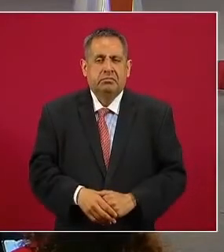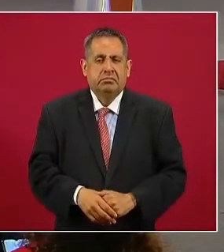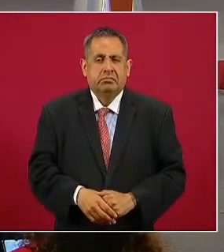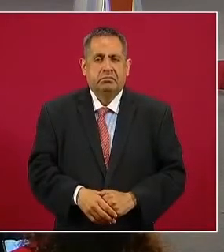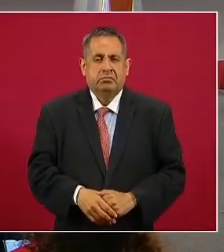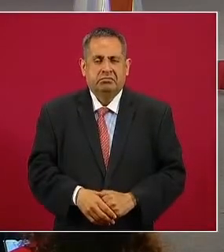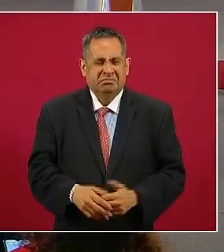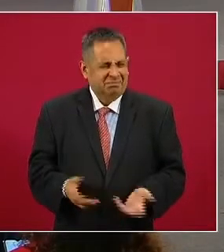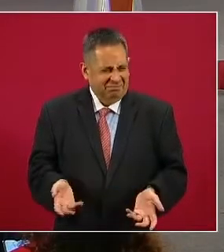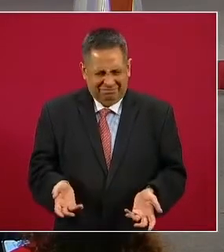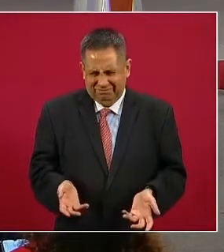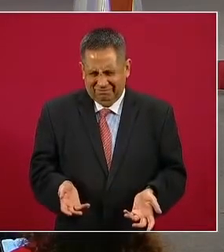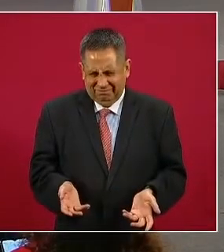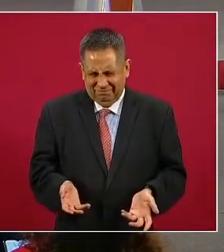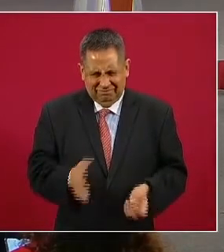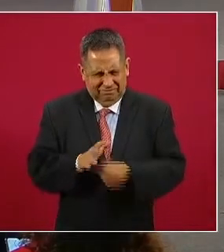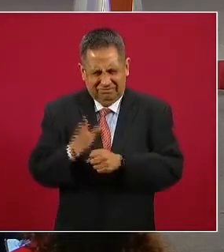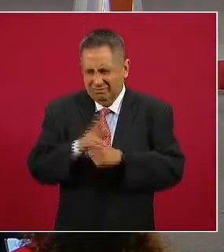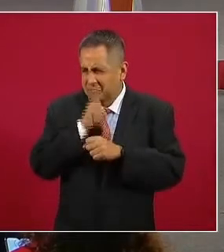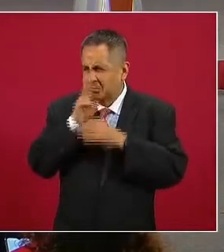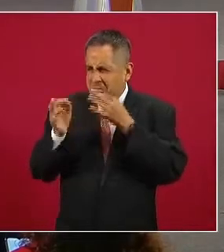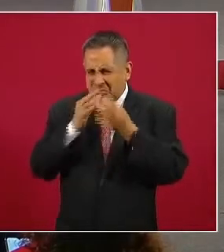¿quién sabe qué noticieros ven?